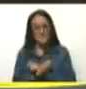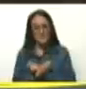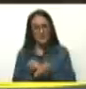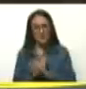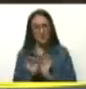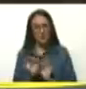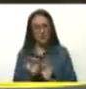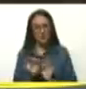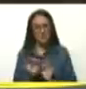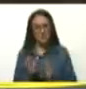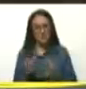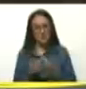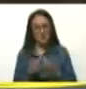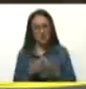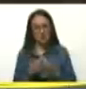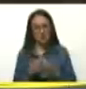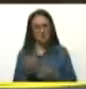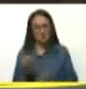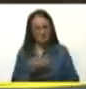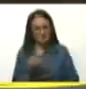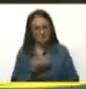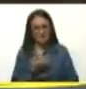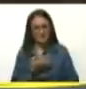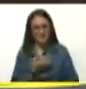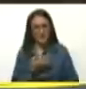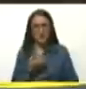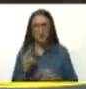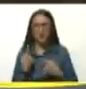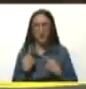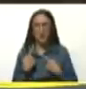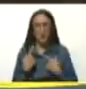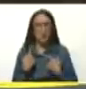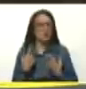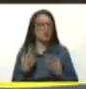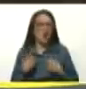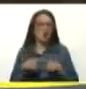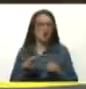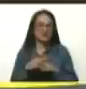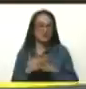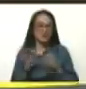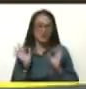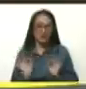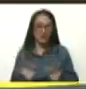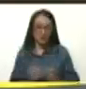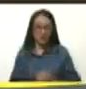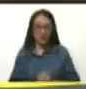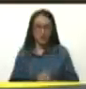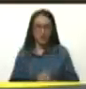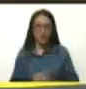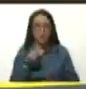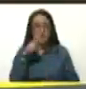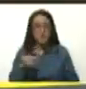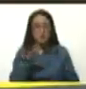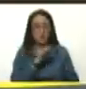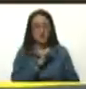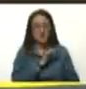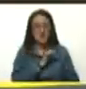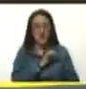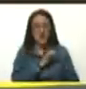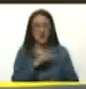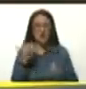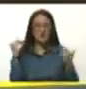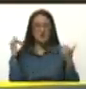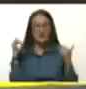del neoliberalismo, tengan la seguridad que otro gallo cantaría el día de hoy y el pueblo chileno estuviera